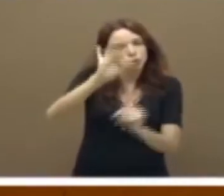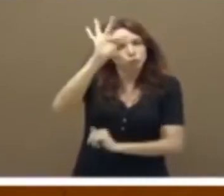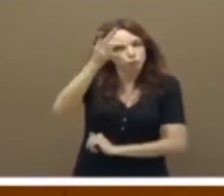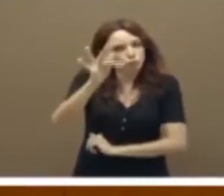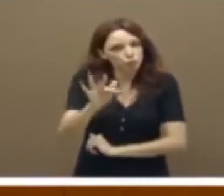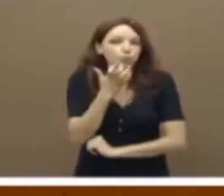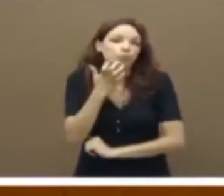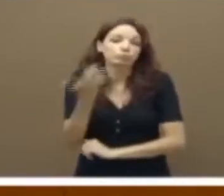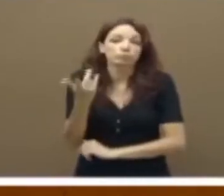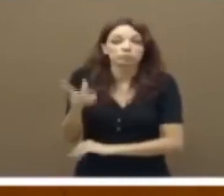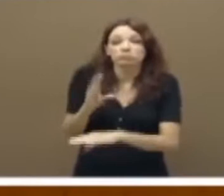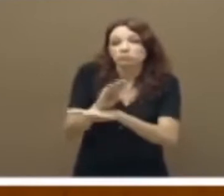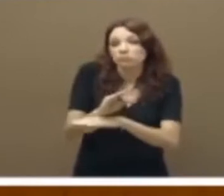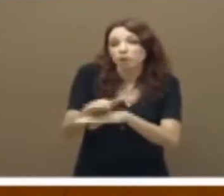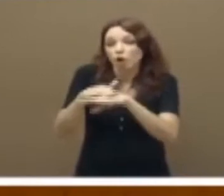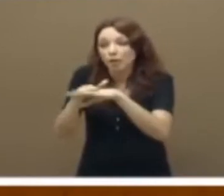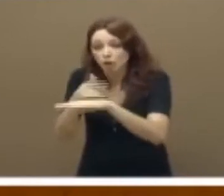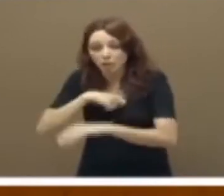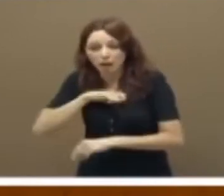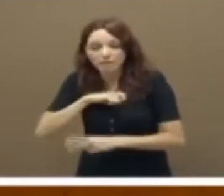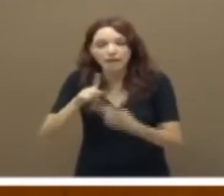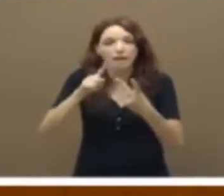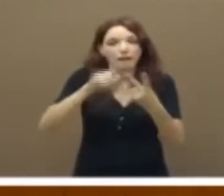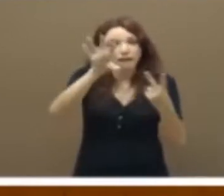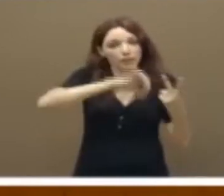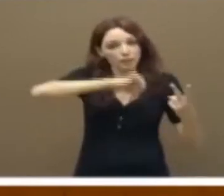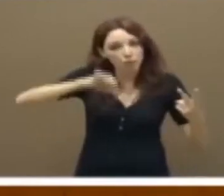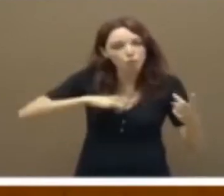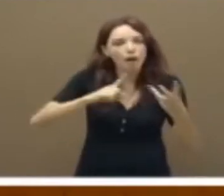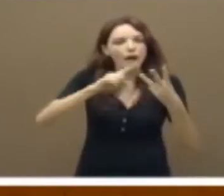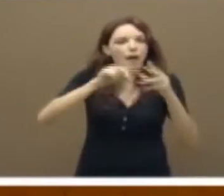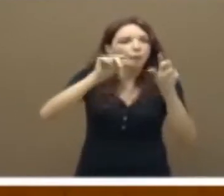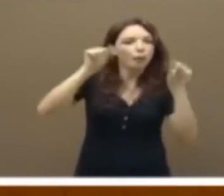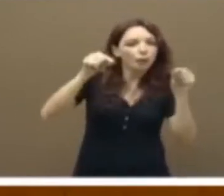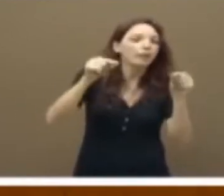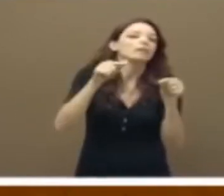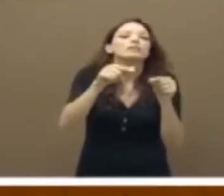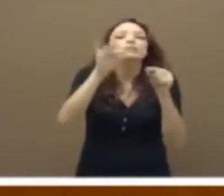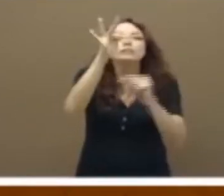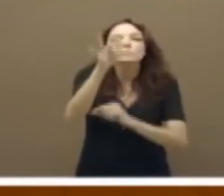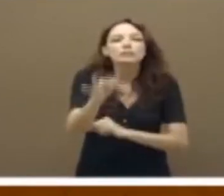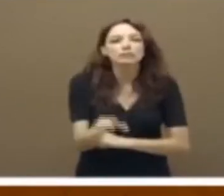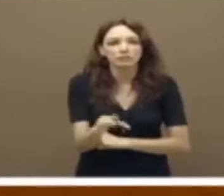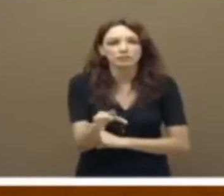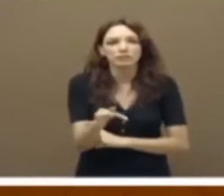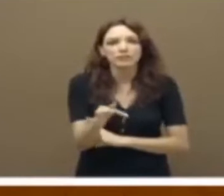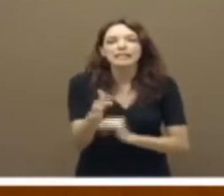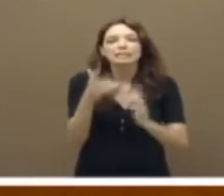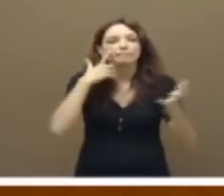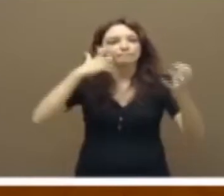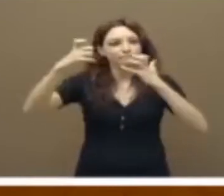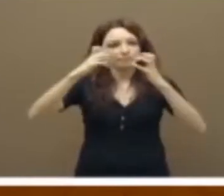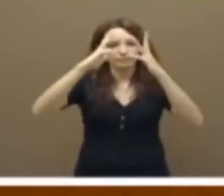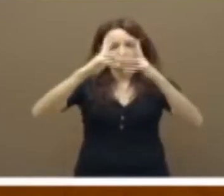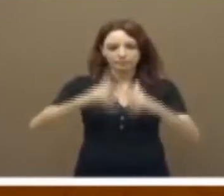regional, provincial y local, nos quedarán un 60,2% de esa cantidad. Es decir, el impacto directo que ha